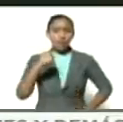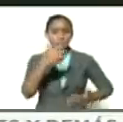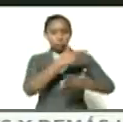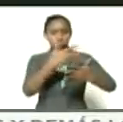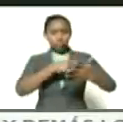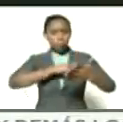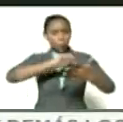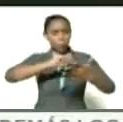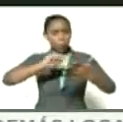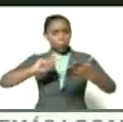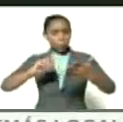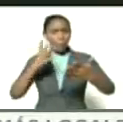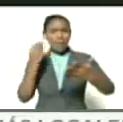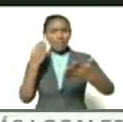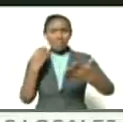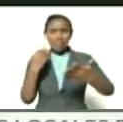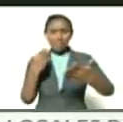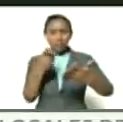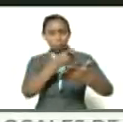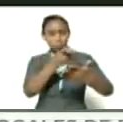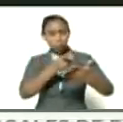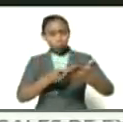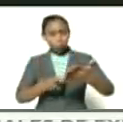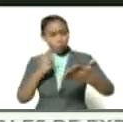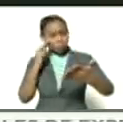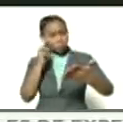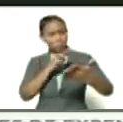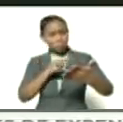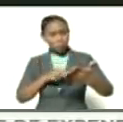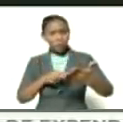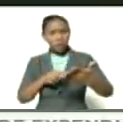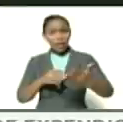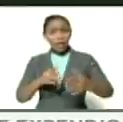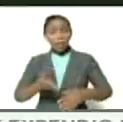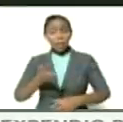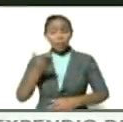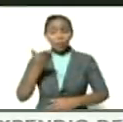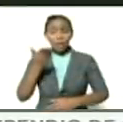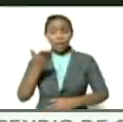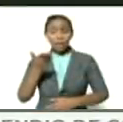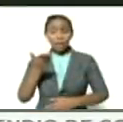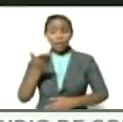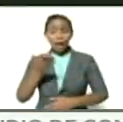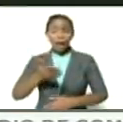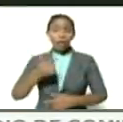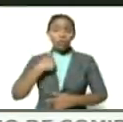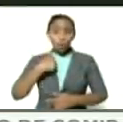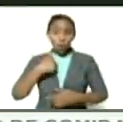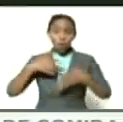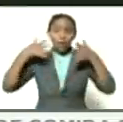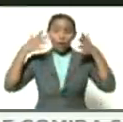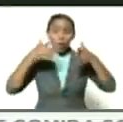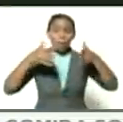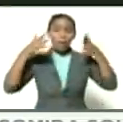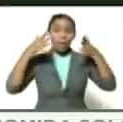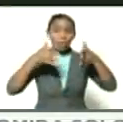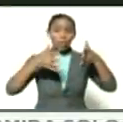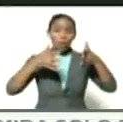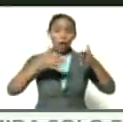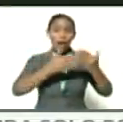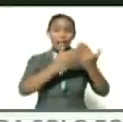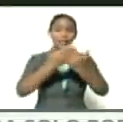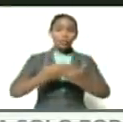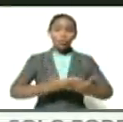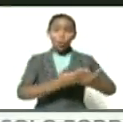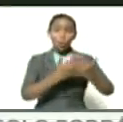en varios discursos particularmente recomiendo el estudio